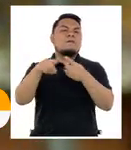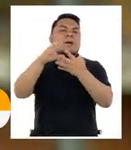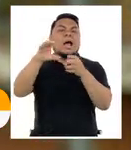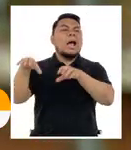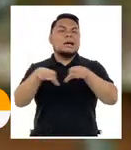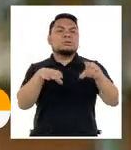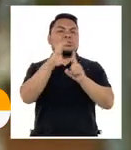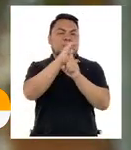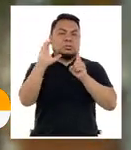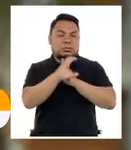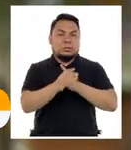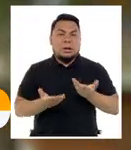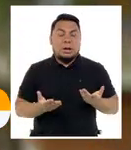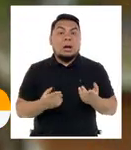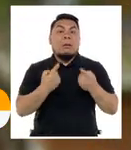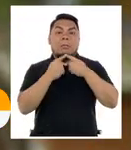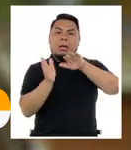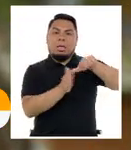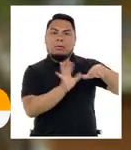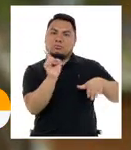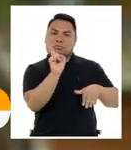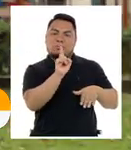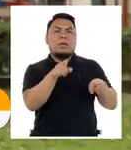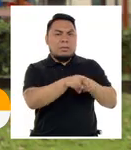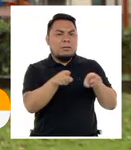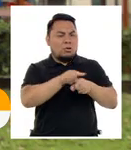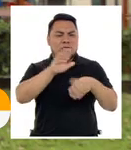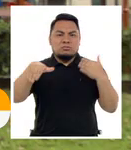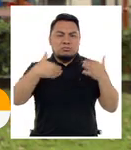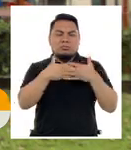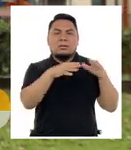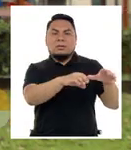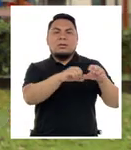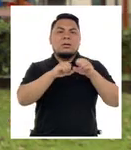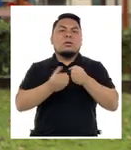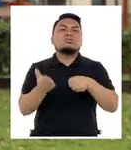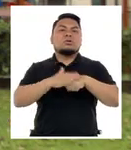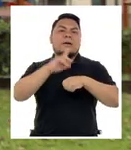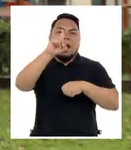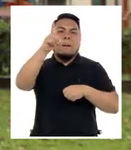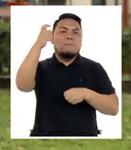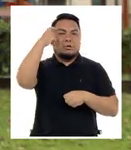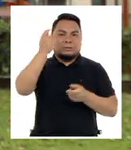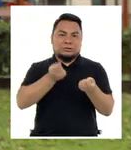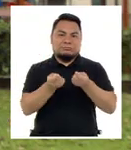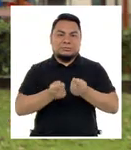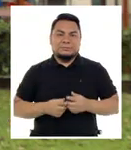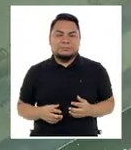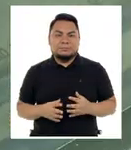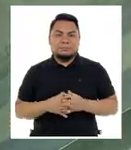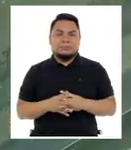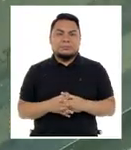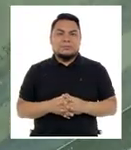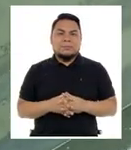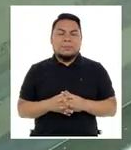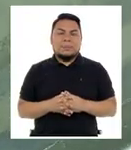culturales, sin dejar de lado también, a manera anecdótica lo diré, la cuestión política incluso.